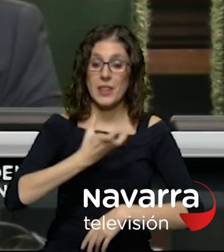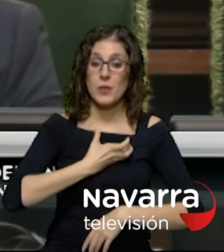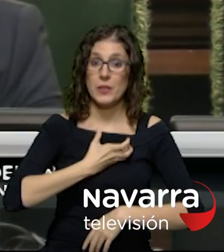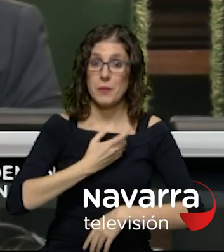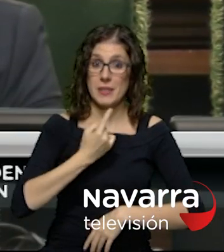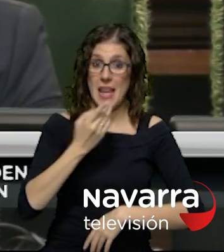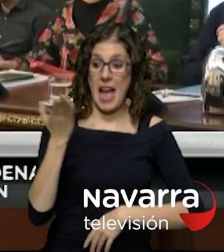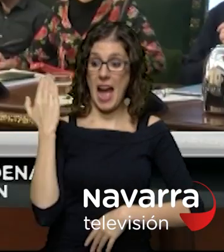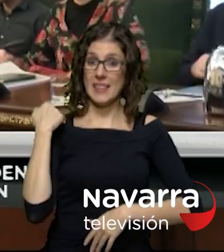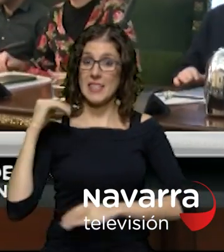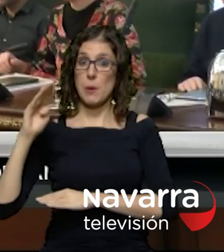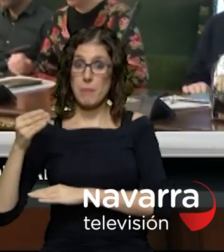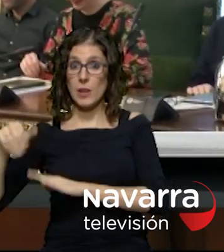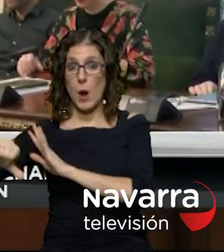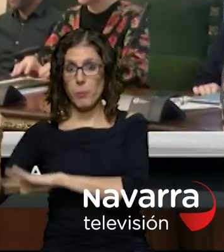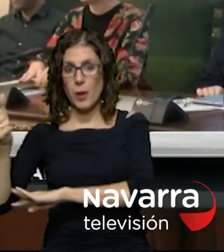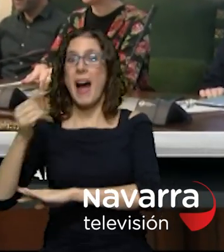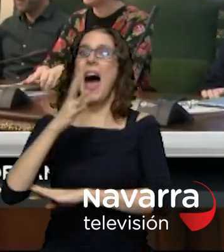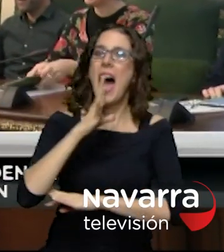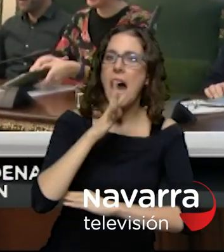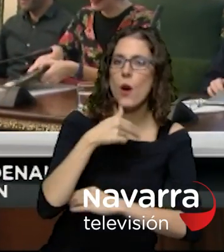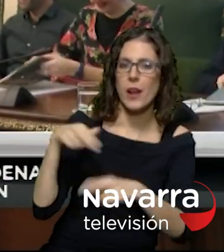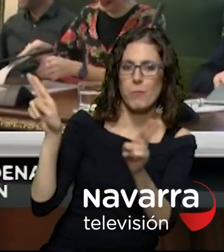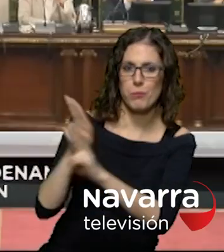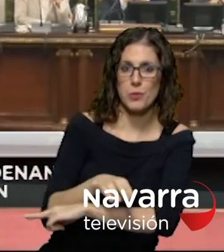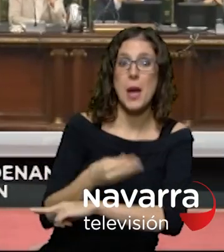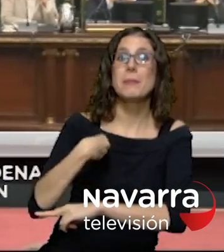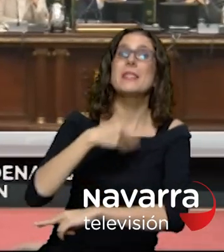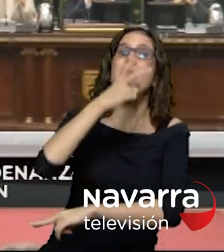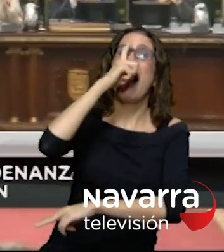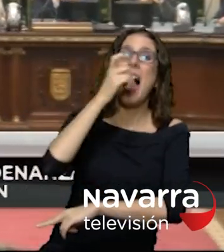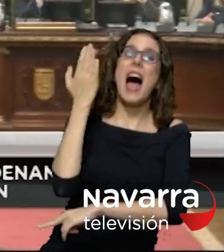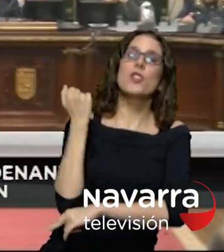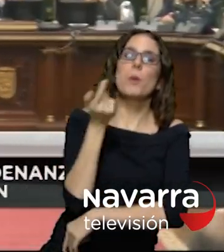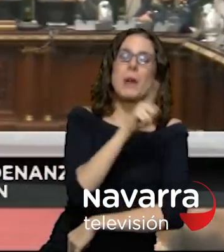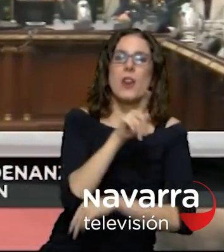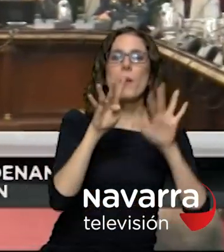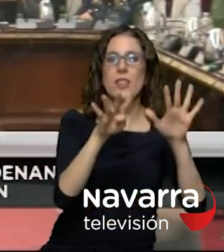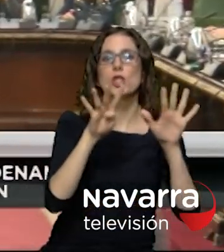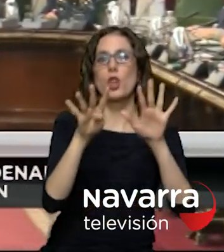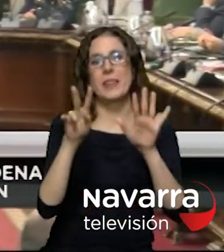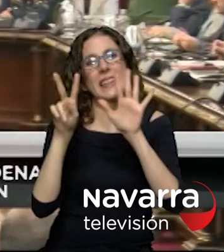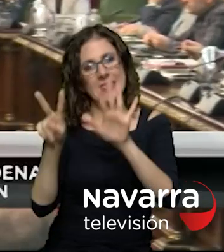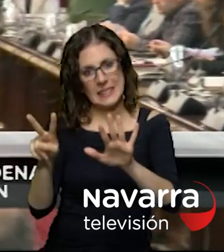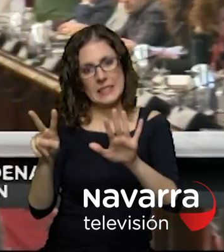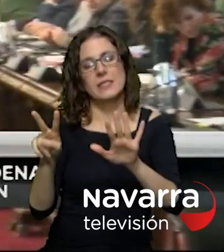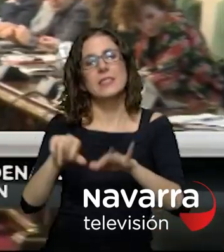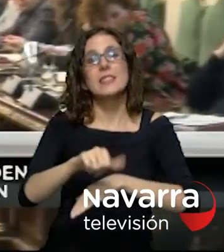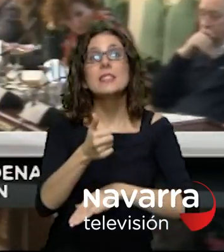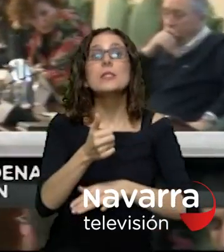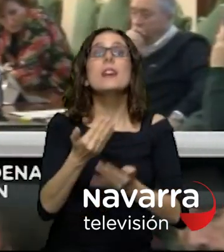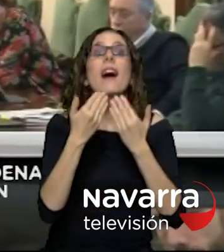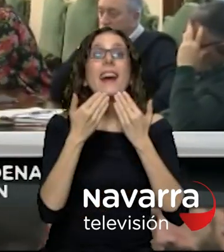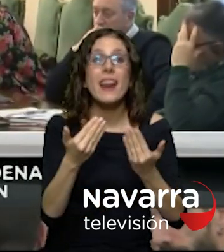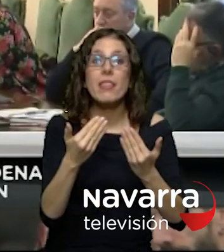aprobada en el anterior mandato y recuperará la del año 97 como apuntaban los pronósticos sale adelante con los votos a favor de navarra suma